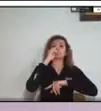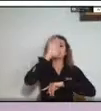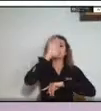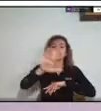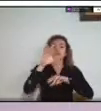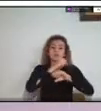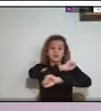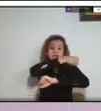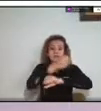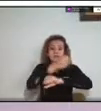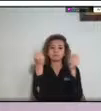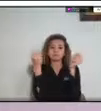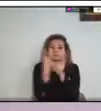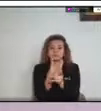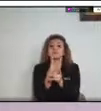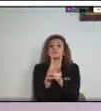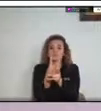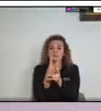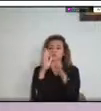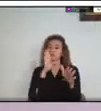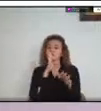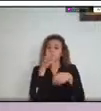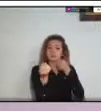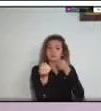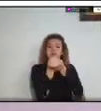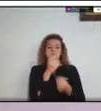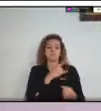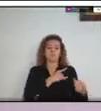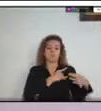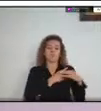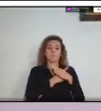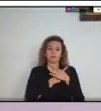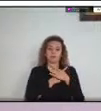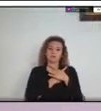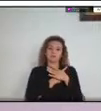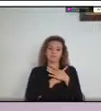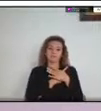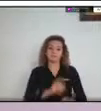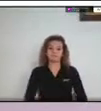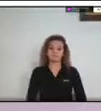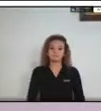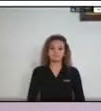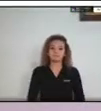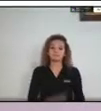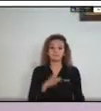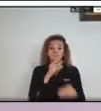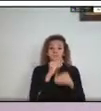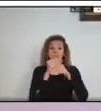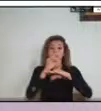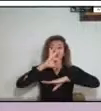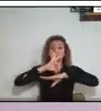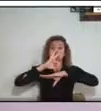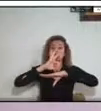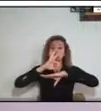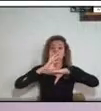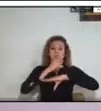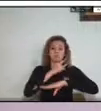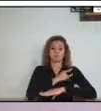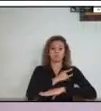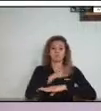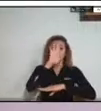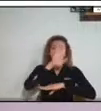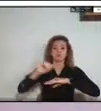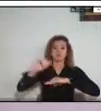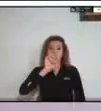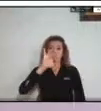Tecnológica de Colombia, UPTC, la Fundación Universitaria Internacional del Trópico Americano, Unitrópico, y la Fundación